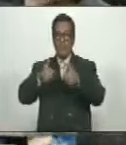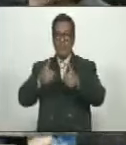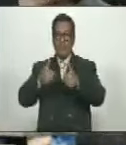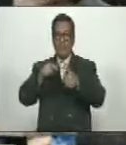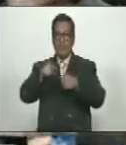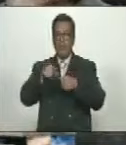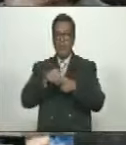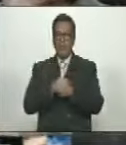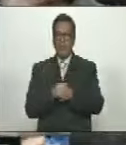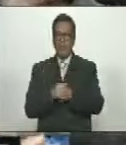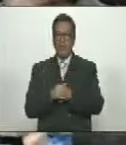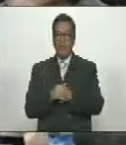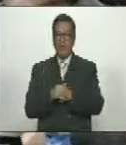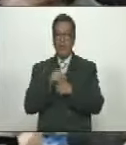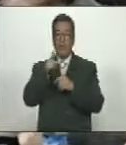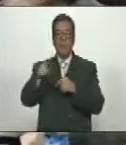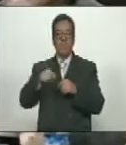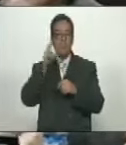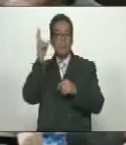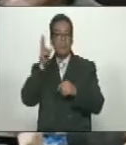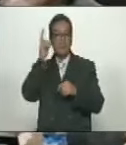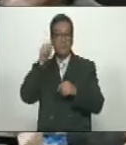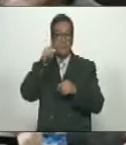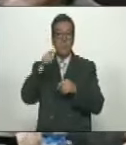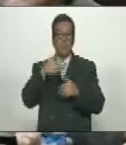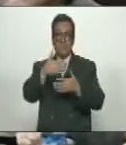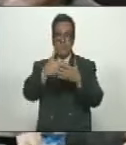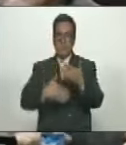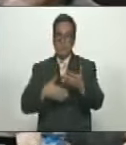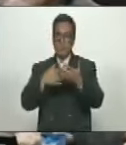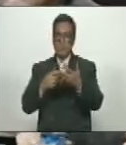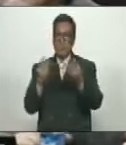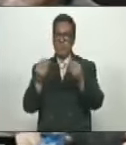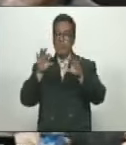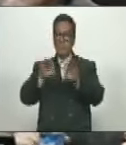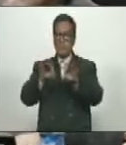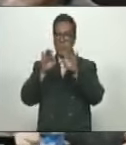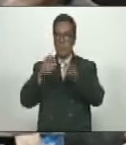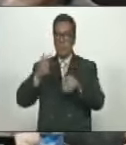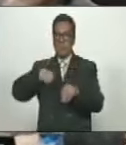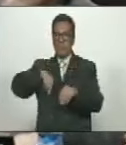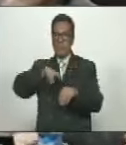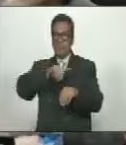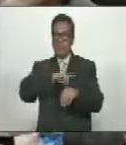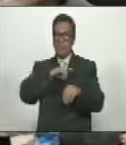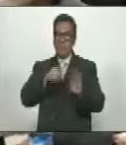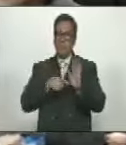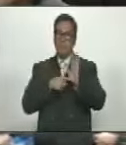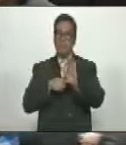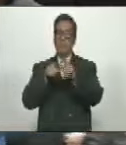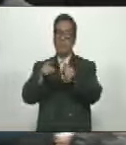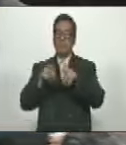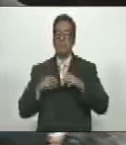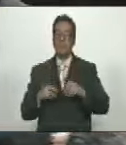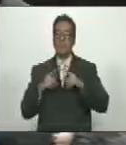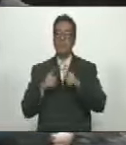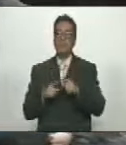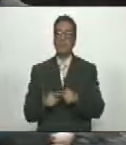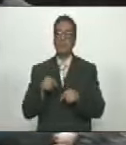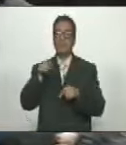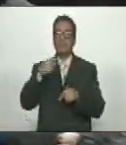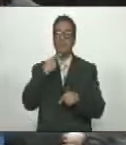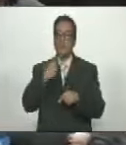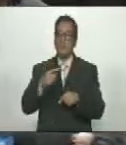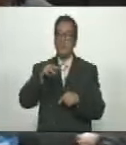Iniciado Y Que Había Escuchado Esas Propuestas Interesantes Que Nosotros Estábamos Exponiendo En Ese Programa Y Le